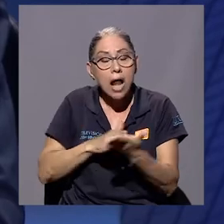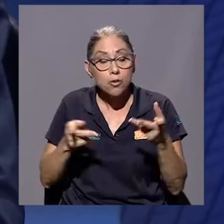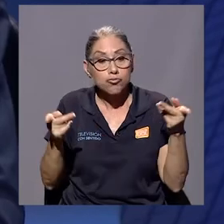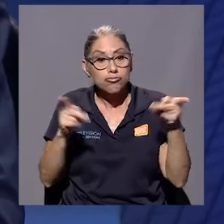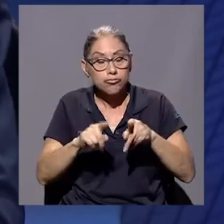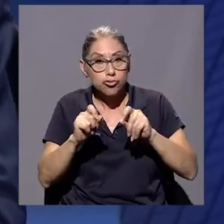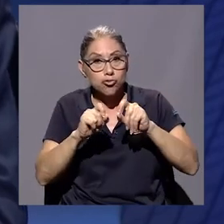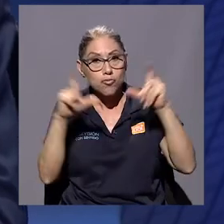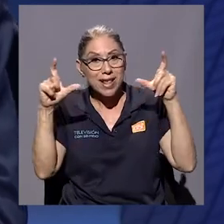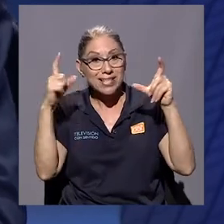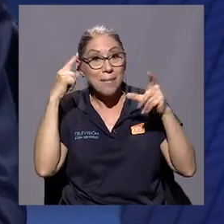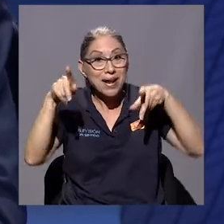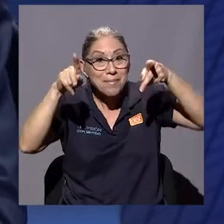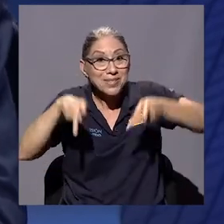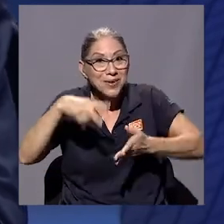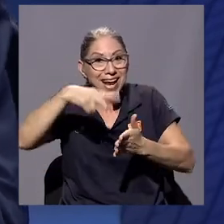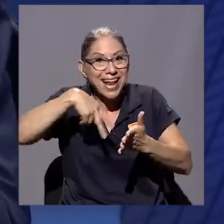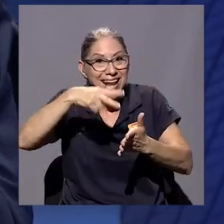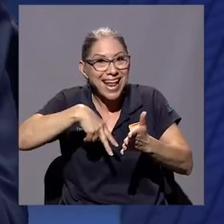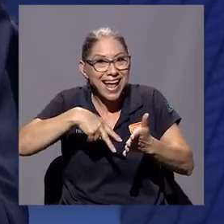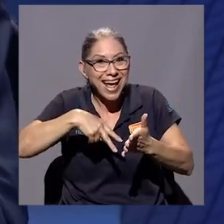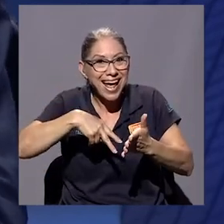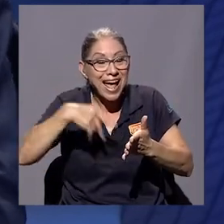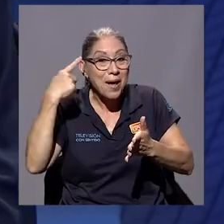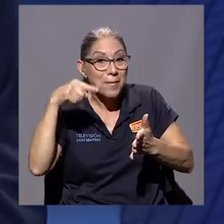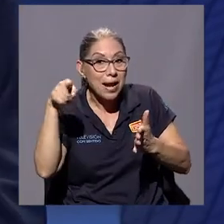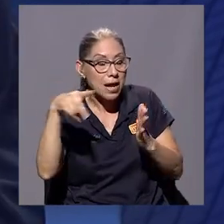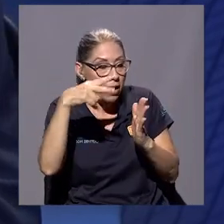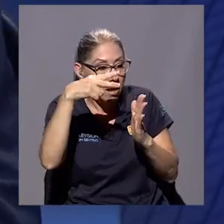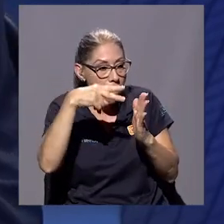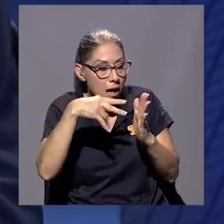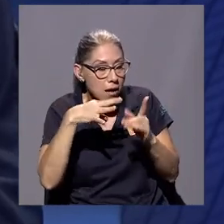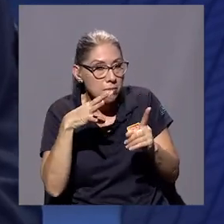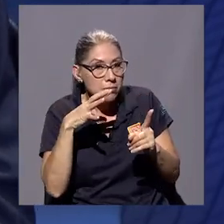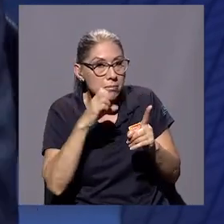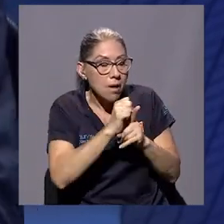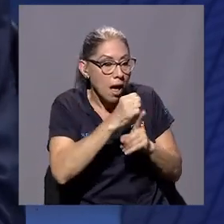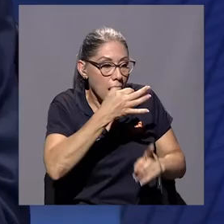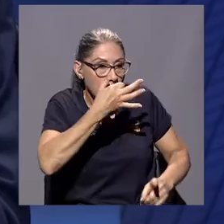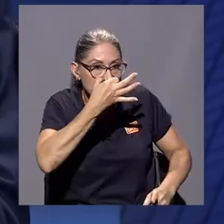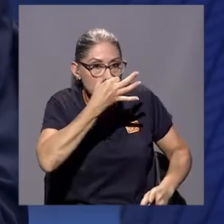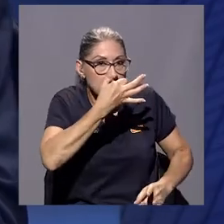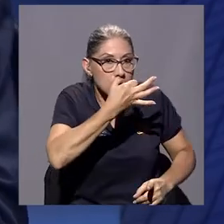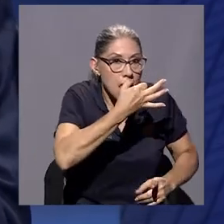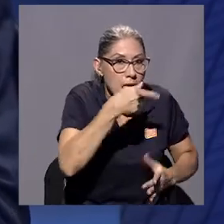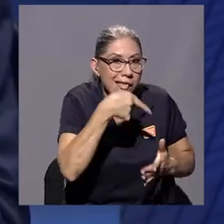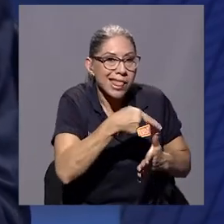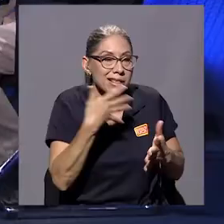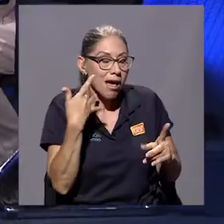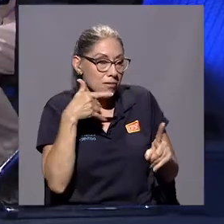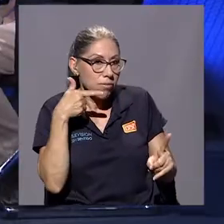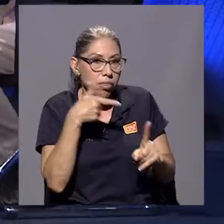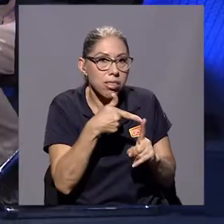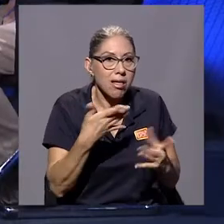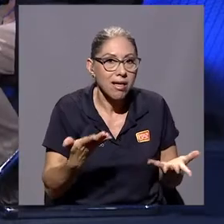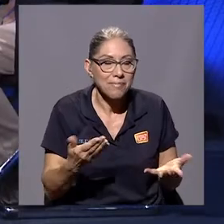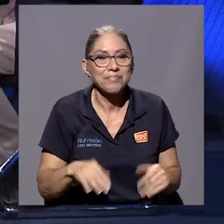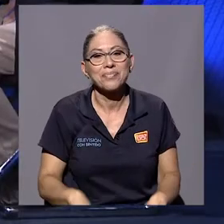el lector que quizá no está acostumbrado para atraparlo. De hecho, Marlon, aprovechando,